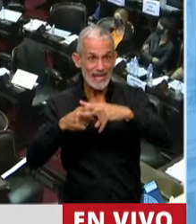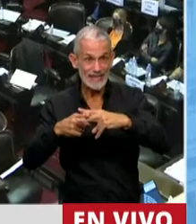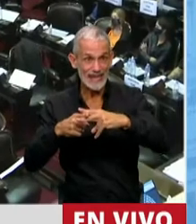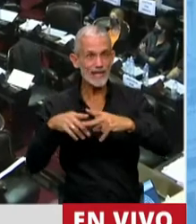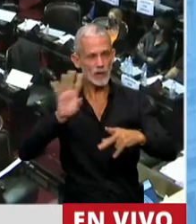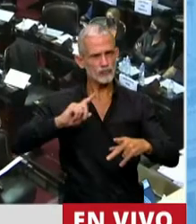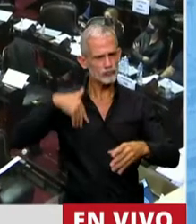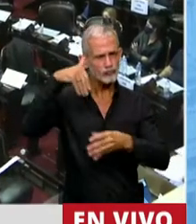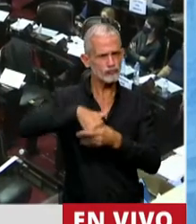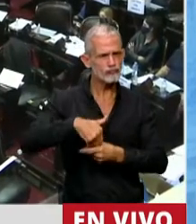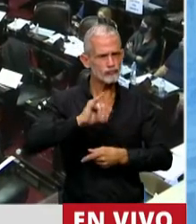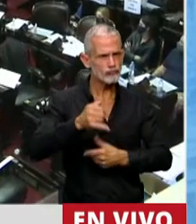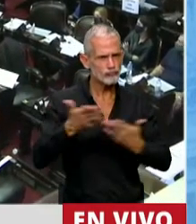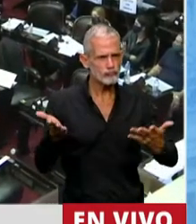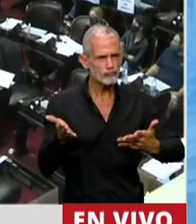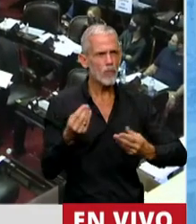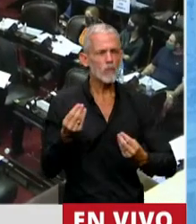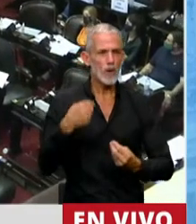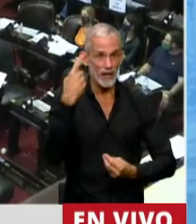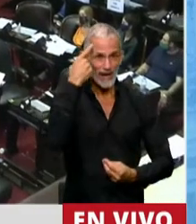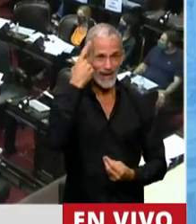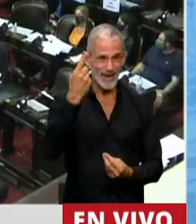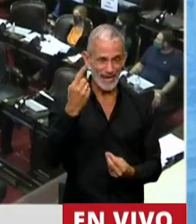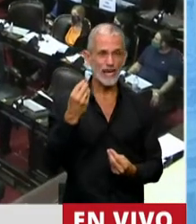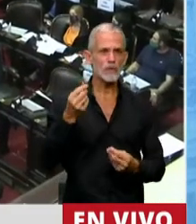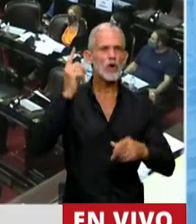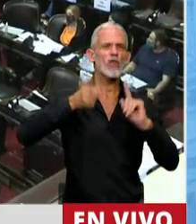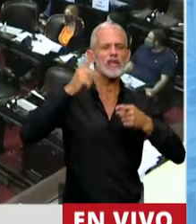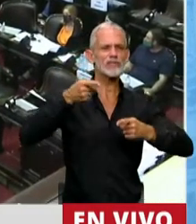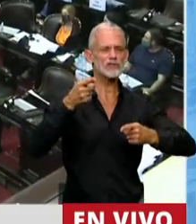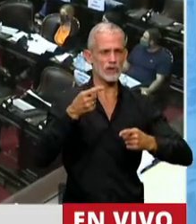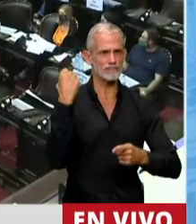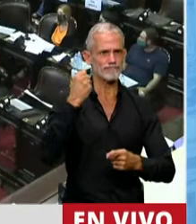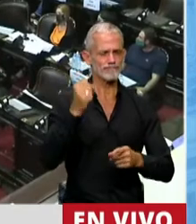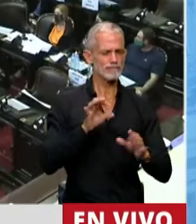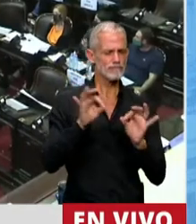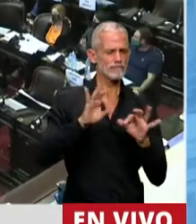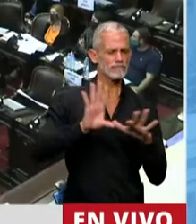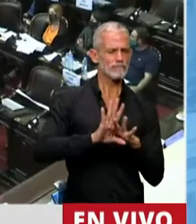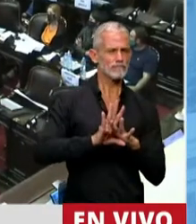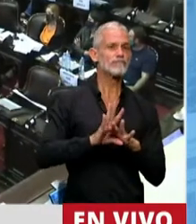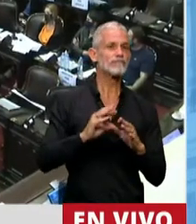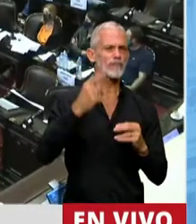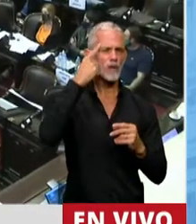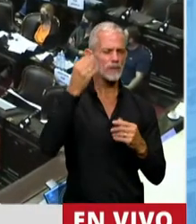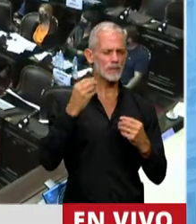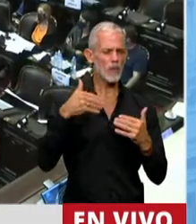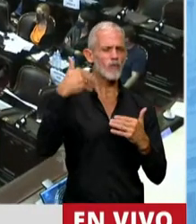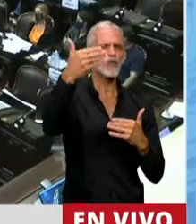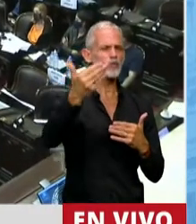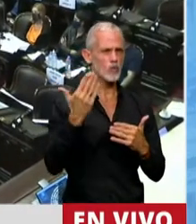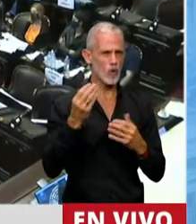nosotros los vamos a acompañar porque creemos que son decisiones estratégicas que piensan en un futuro mejor